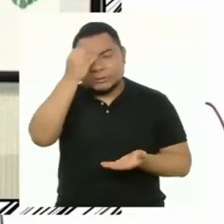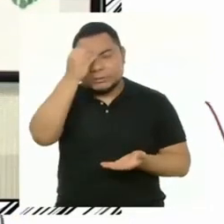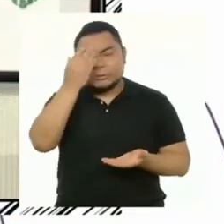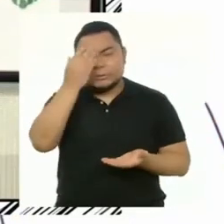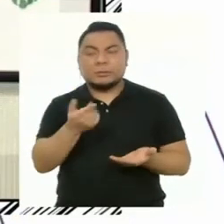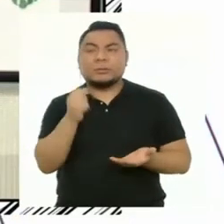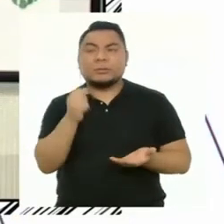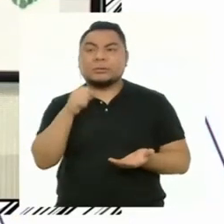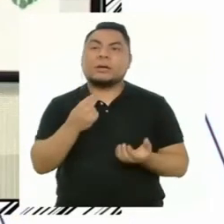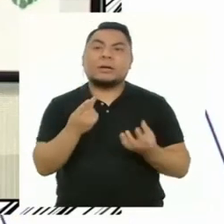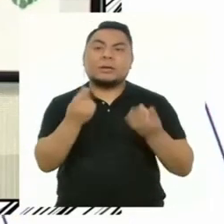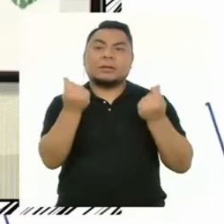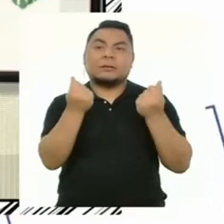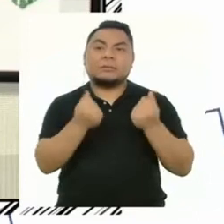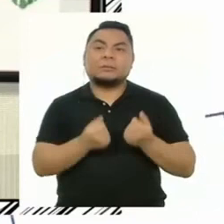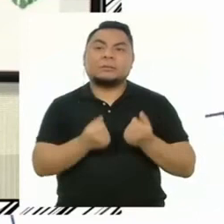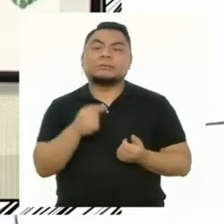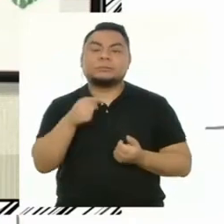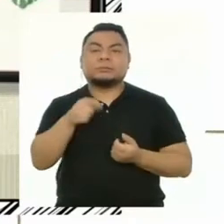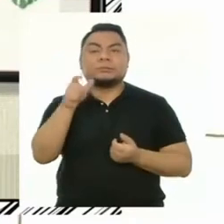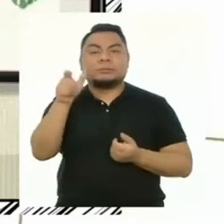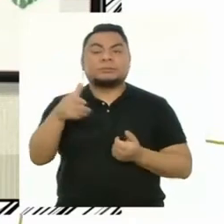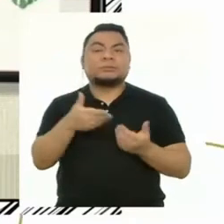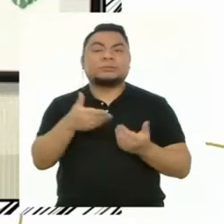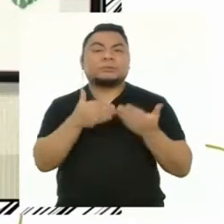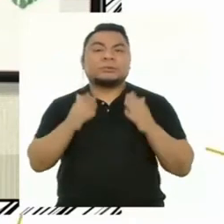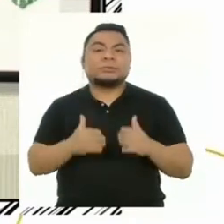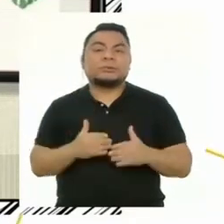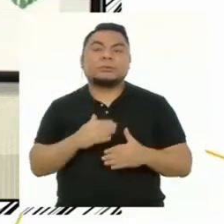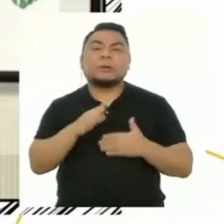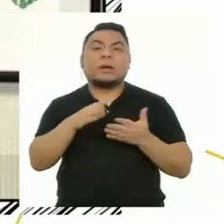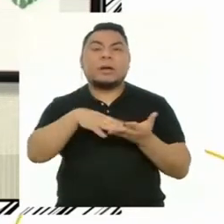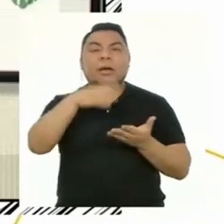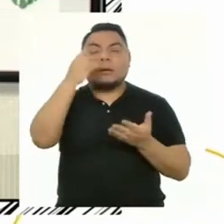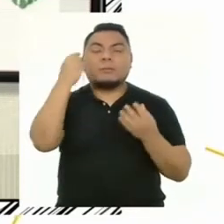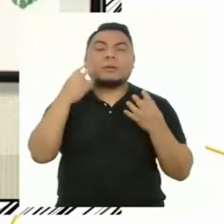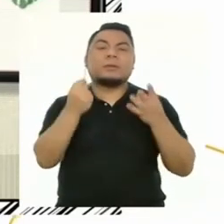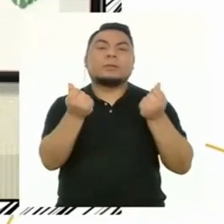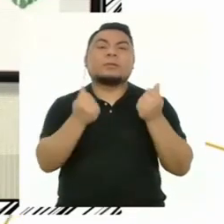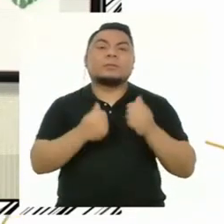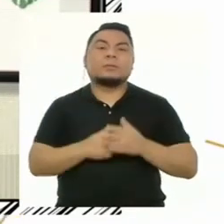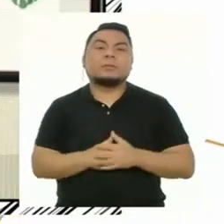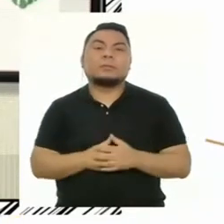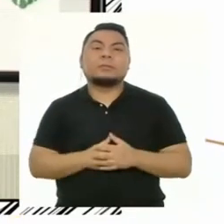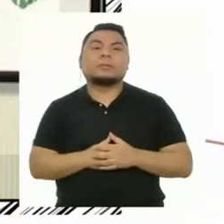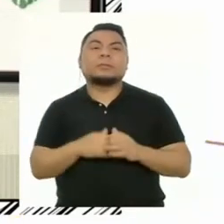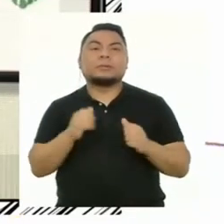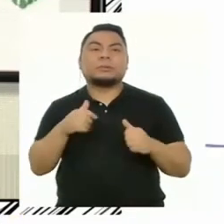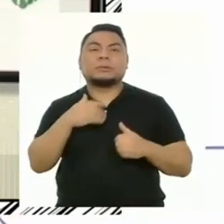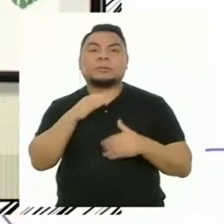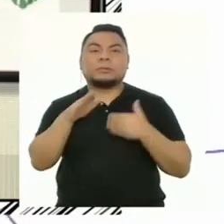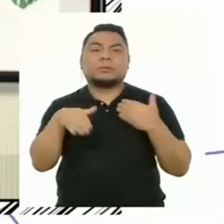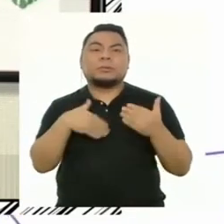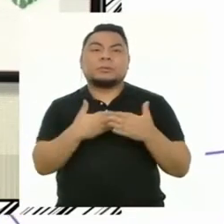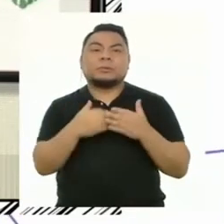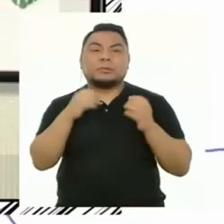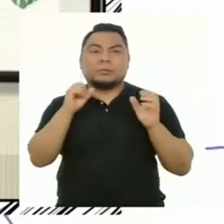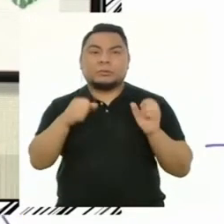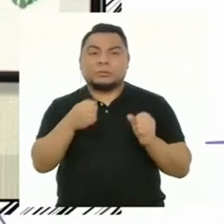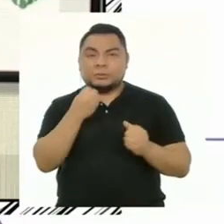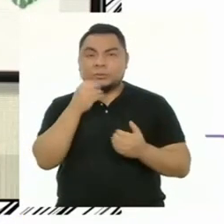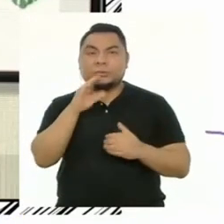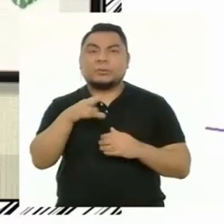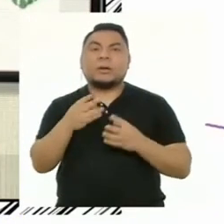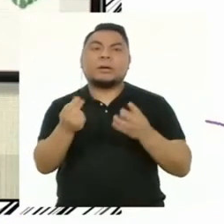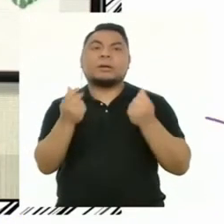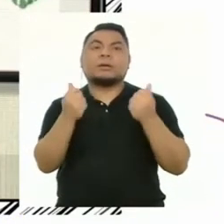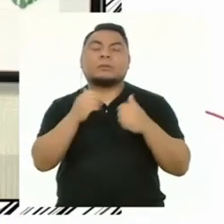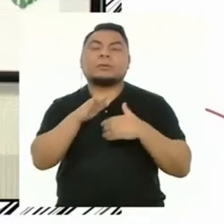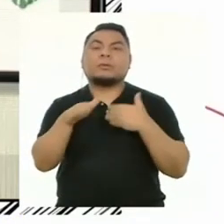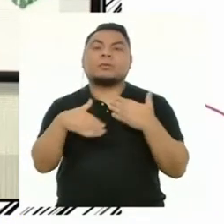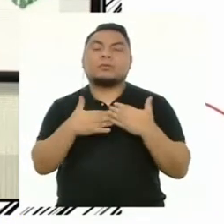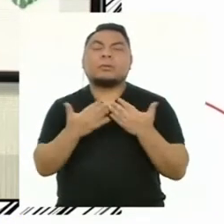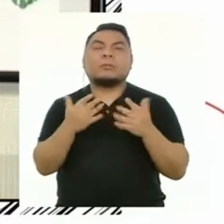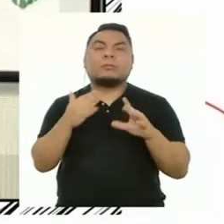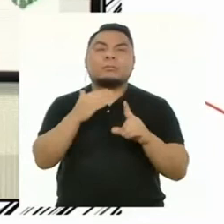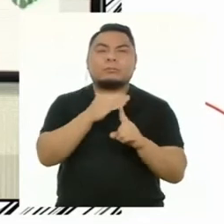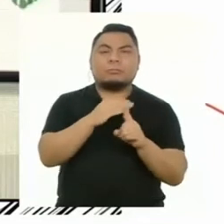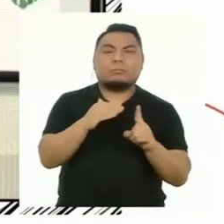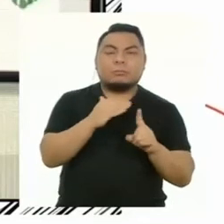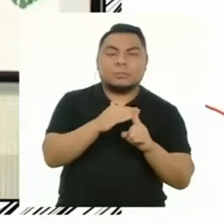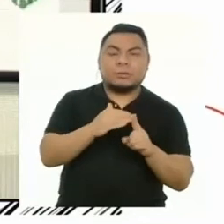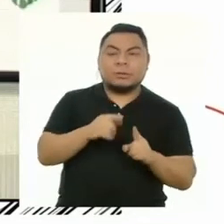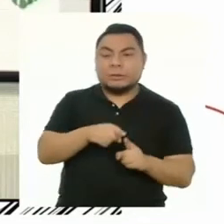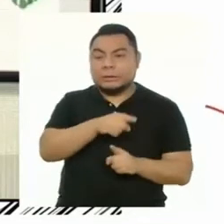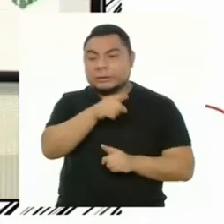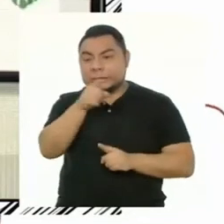rápido, un estudiante con un aprendizaje rápido es capaz de aprender unos contenidos mucho más rápido que el promedio,